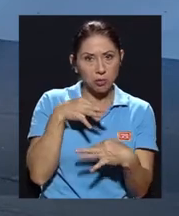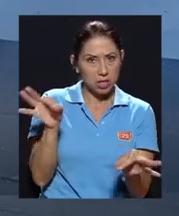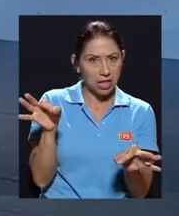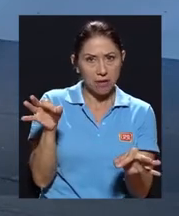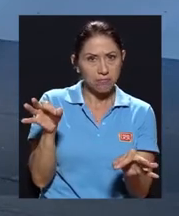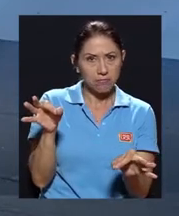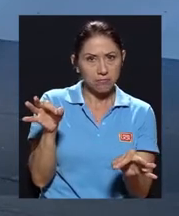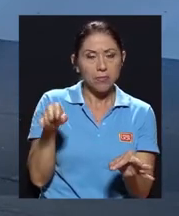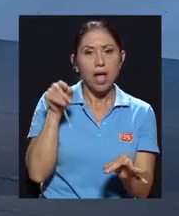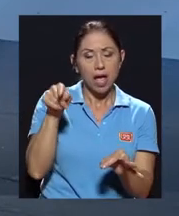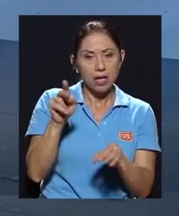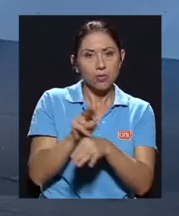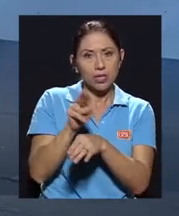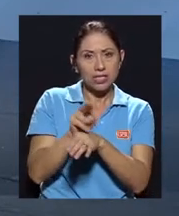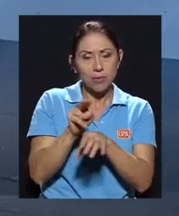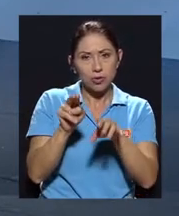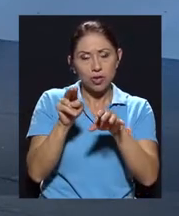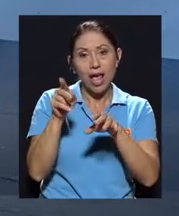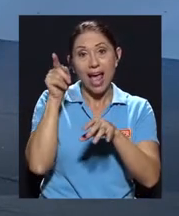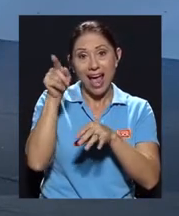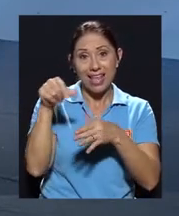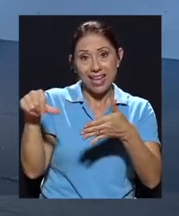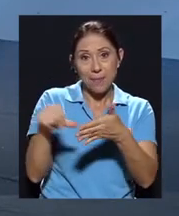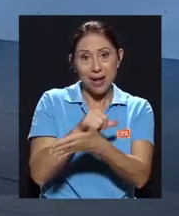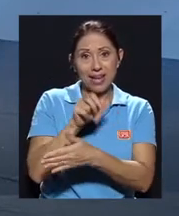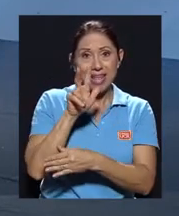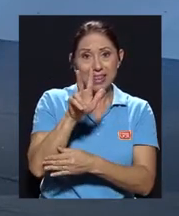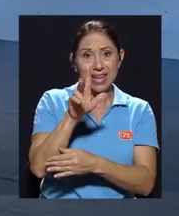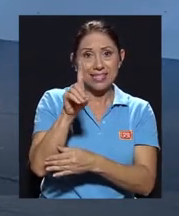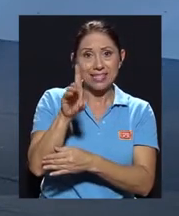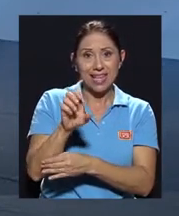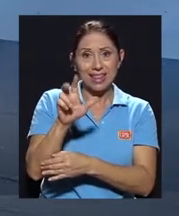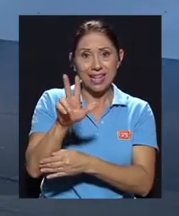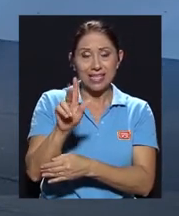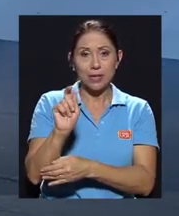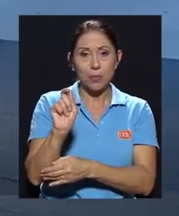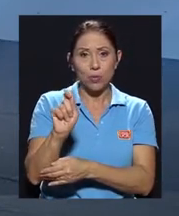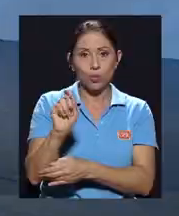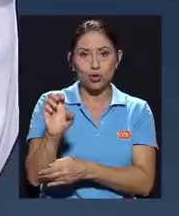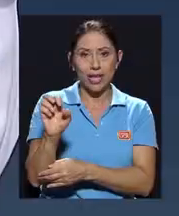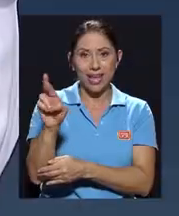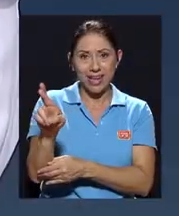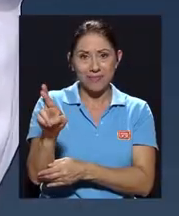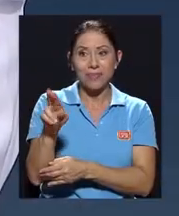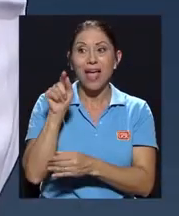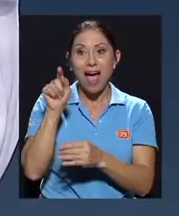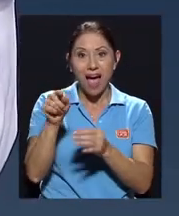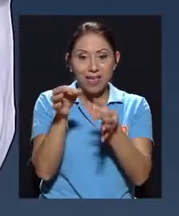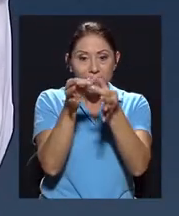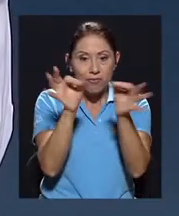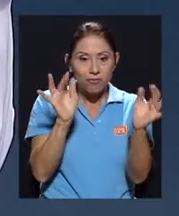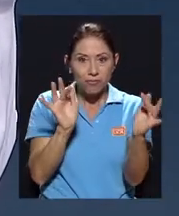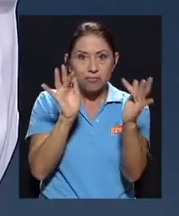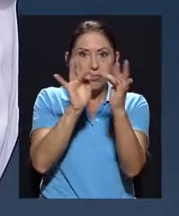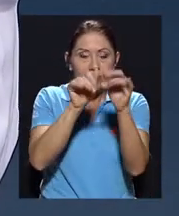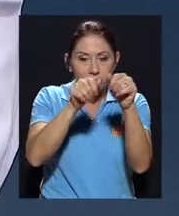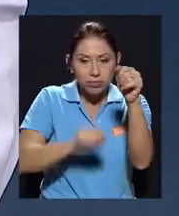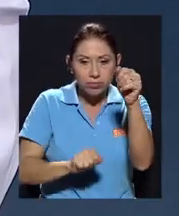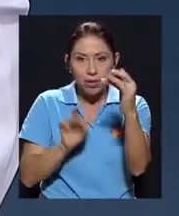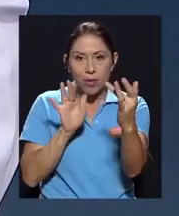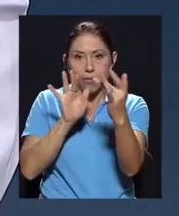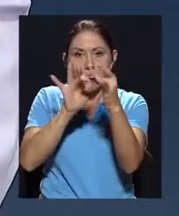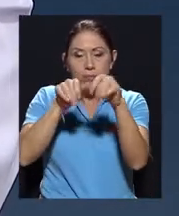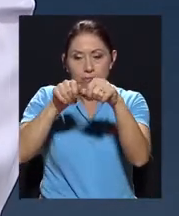gratuita y ahí nosotros colgamos en la página 3 de 3.cr los vínculos que llevan a cada uno de esos tres formularios. Una vez que